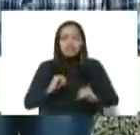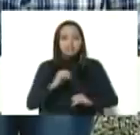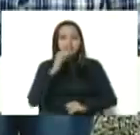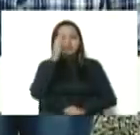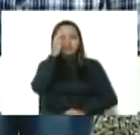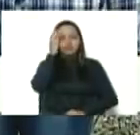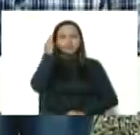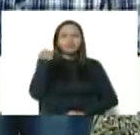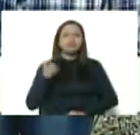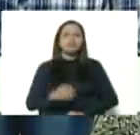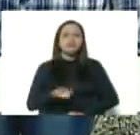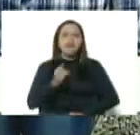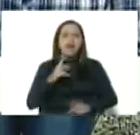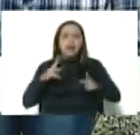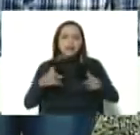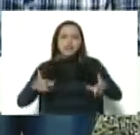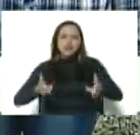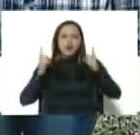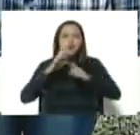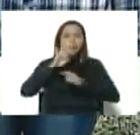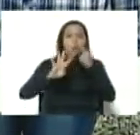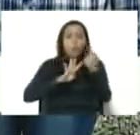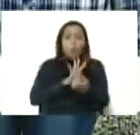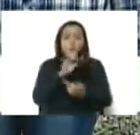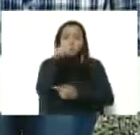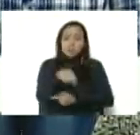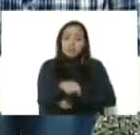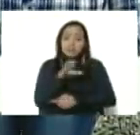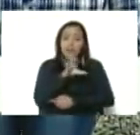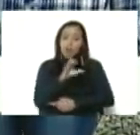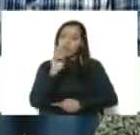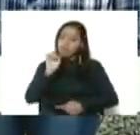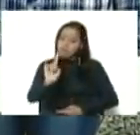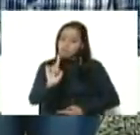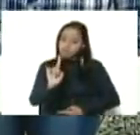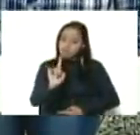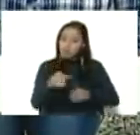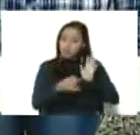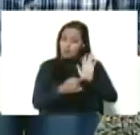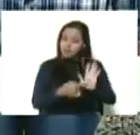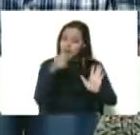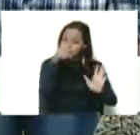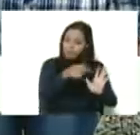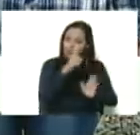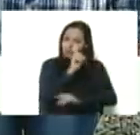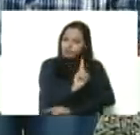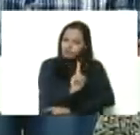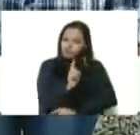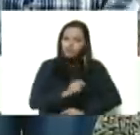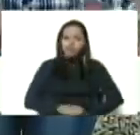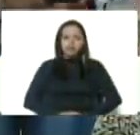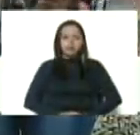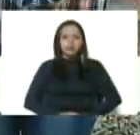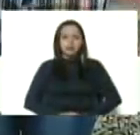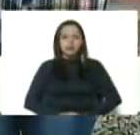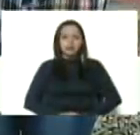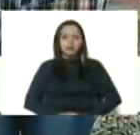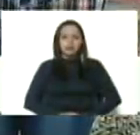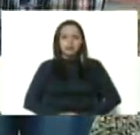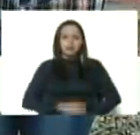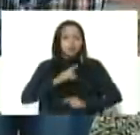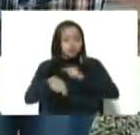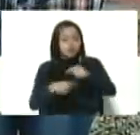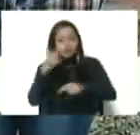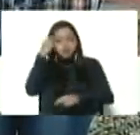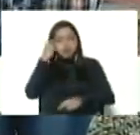estamos inaugurando cuatro aquí en el Estado. Esta es una de las cuatro que estamos inaugurando y decirle que cada día más